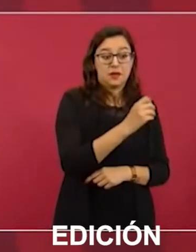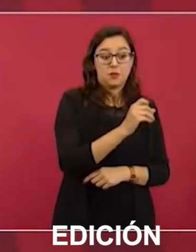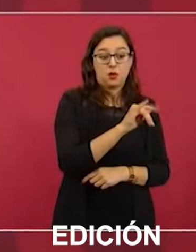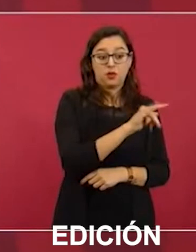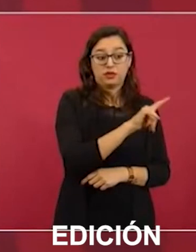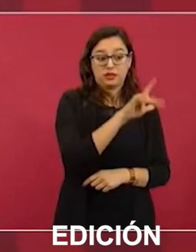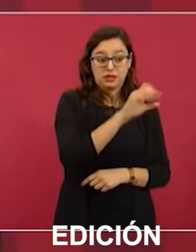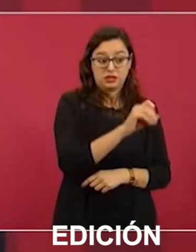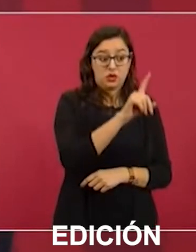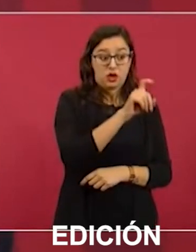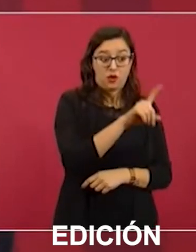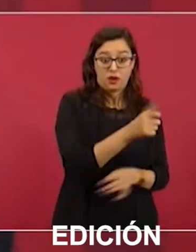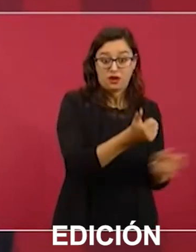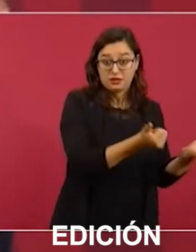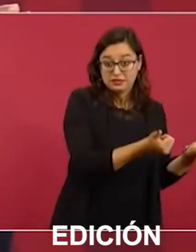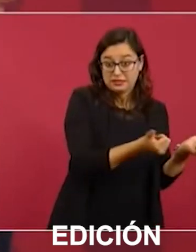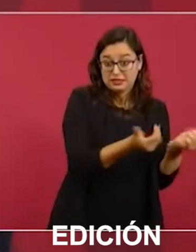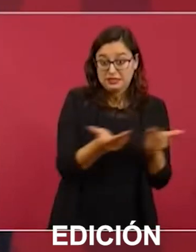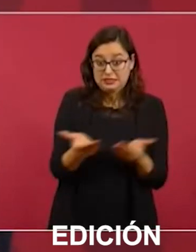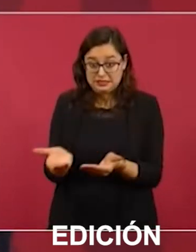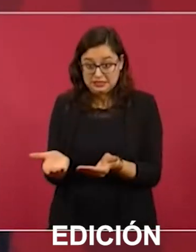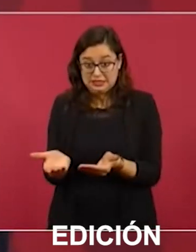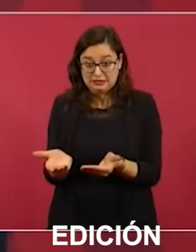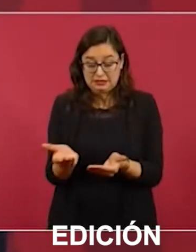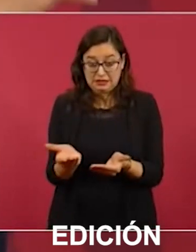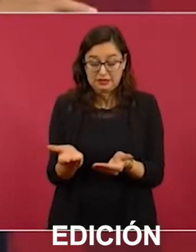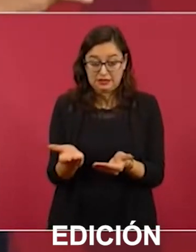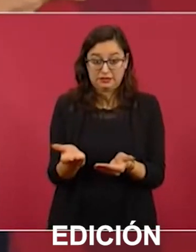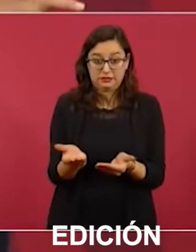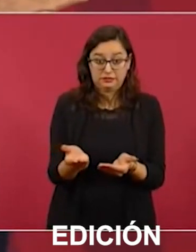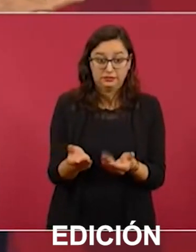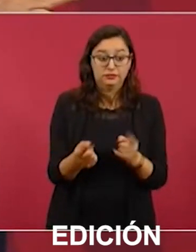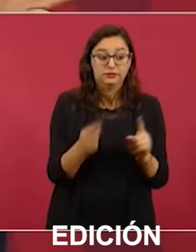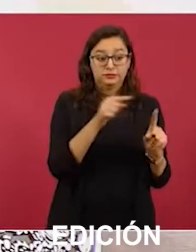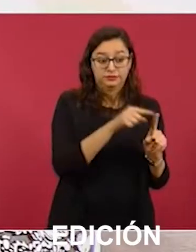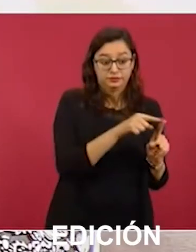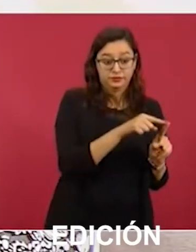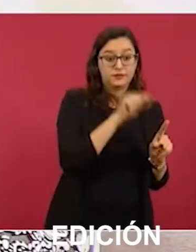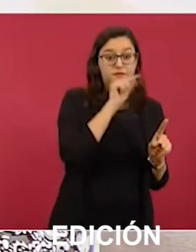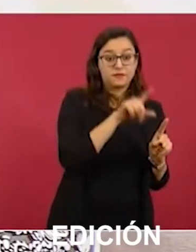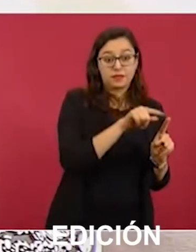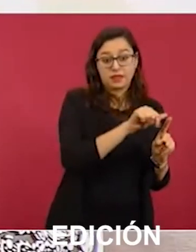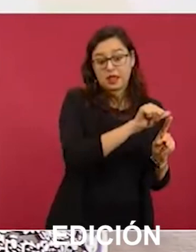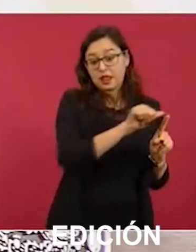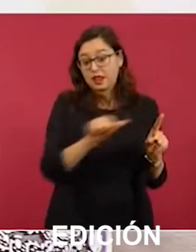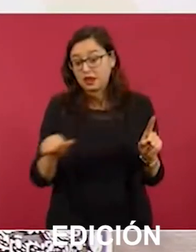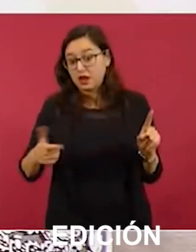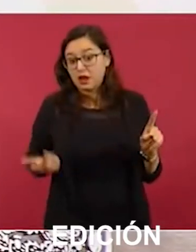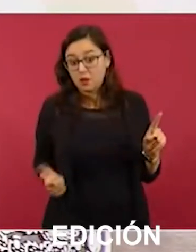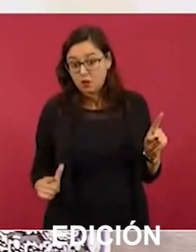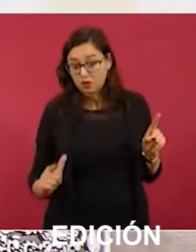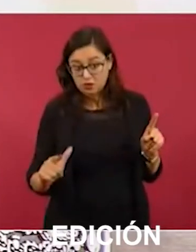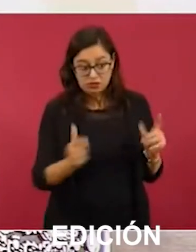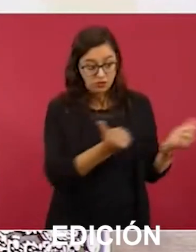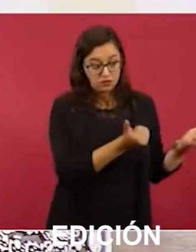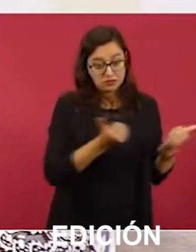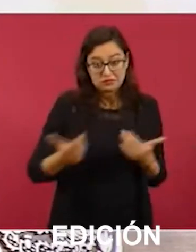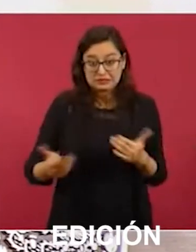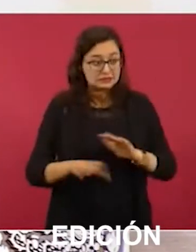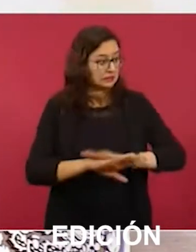que significaba, o el proyecto original que significaba llevar agua a León, ahora se está buscando una opción,